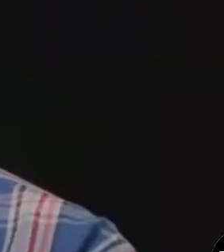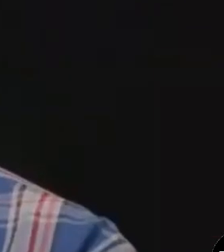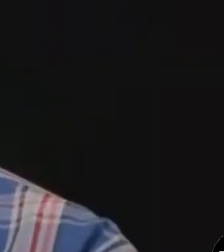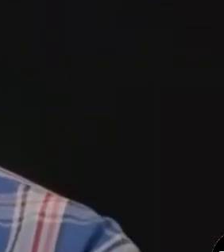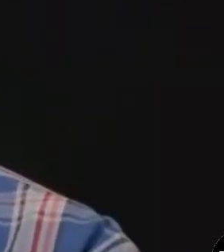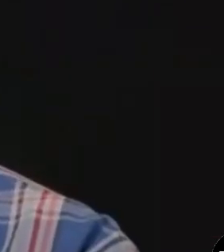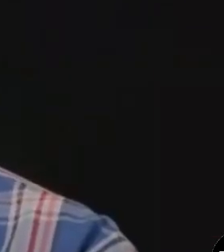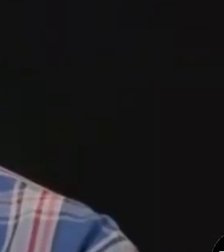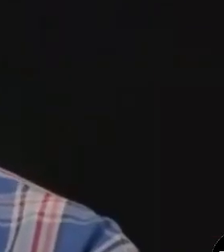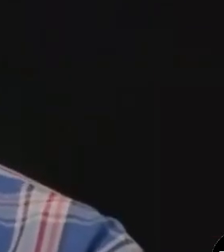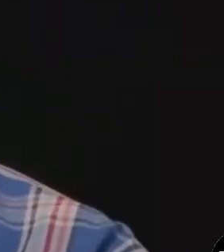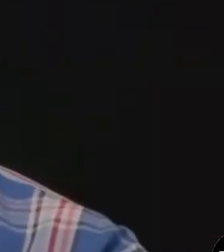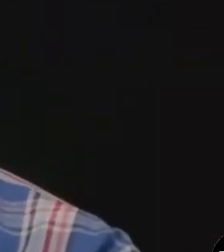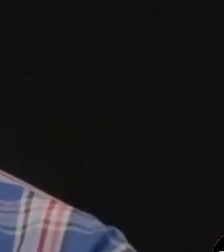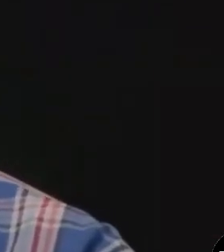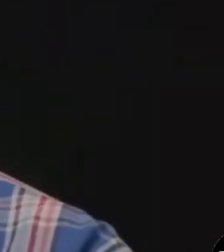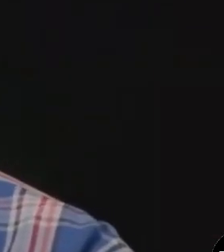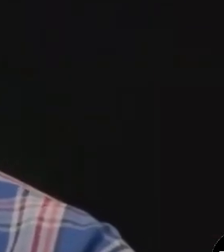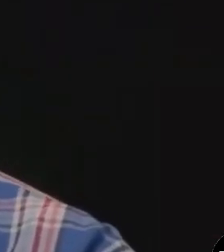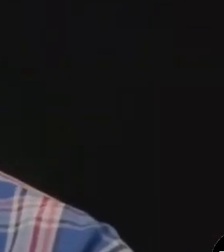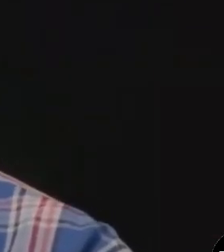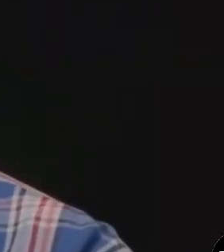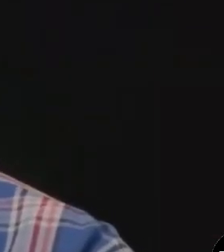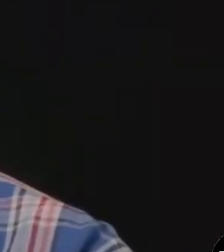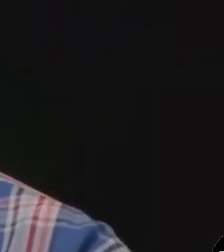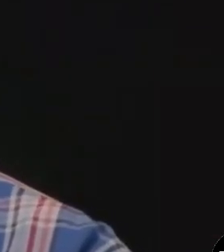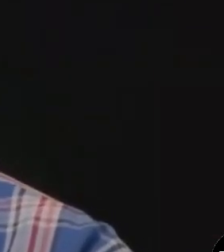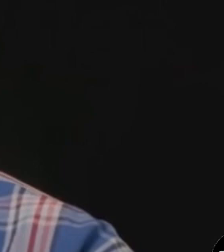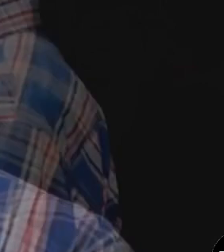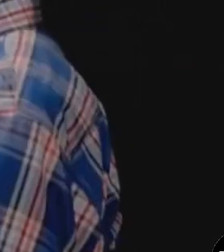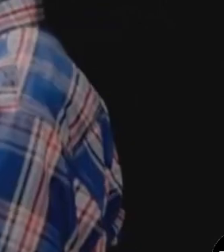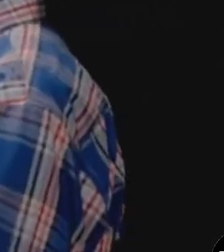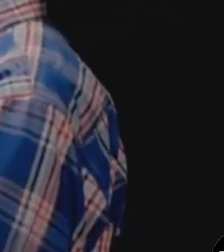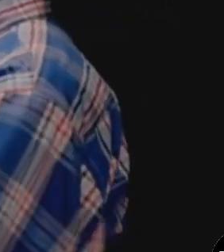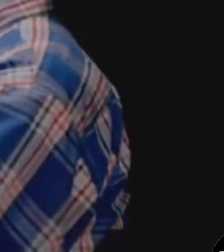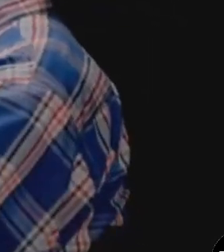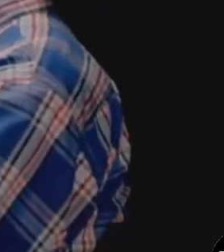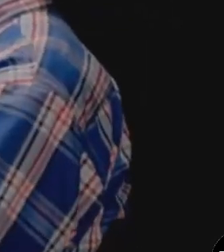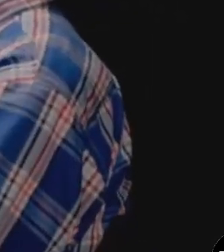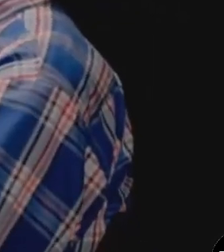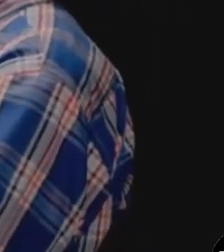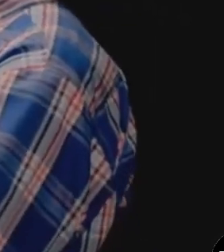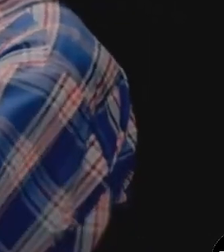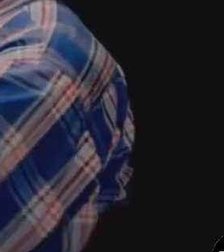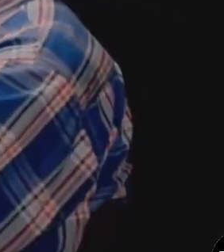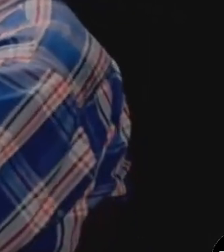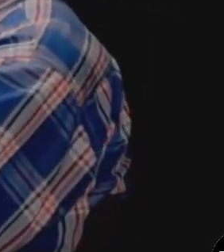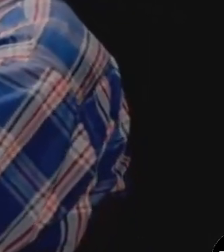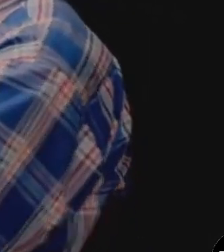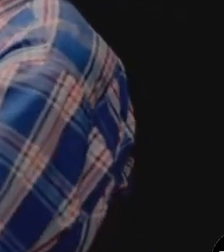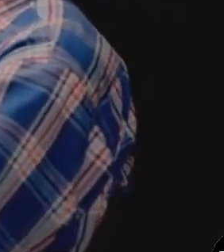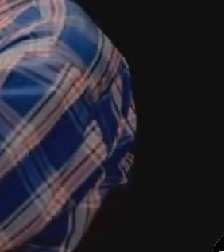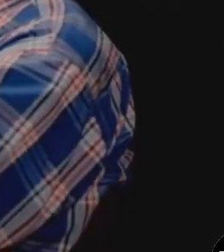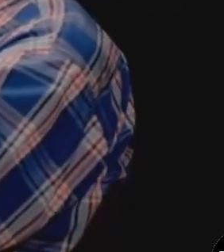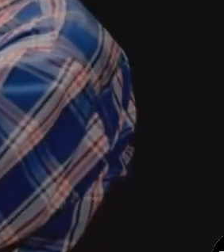Pues, batallando para sobrevivir económicamente, sí me ha costado trabajo, la pérdida de la pensión, la pérdida